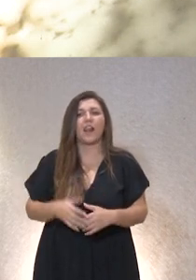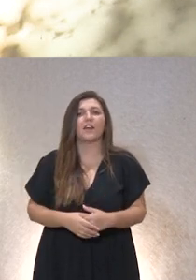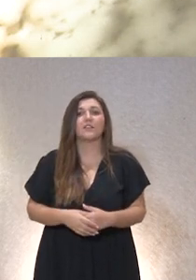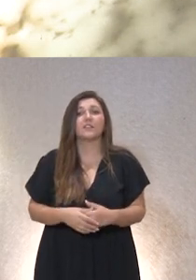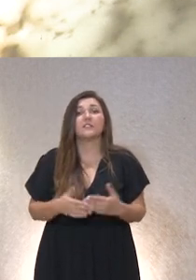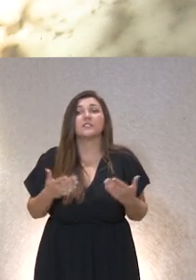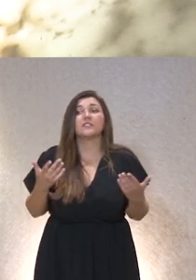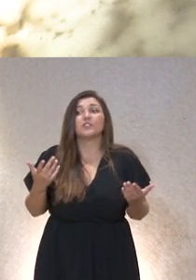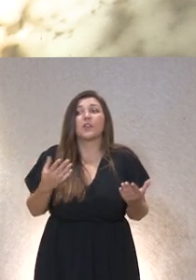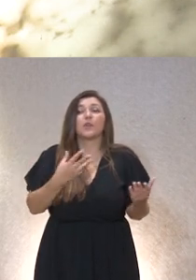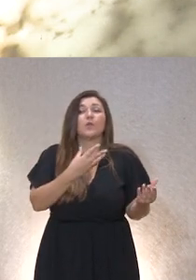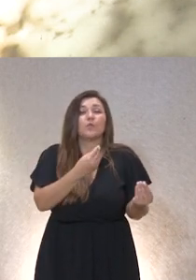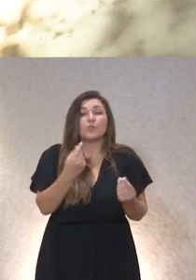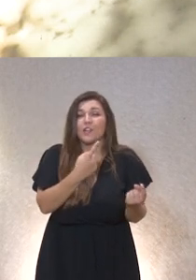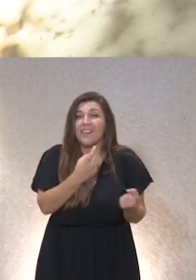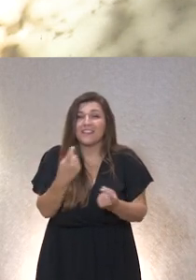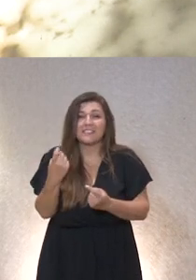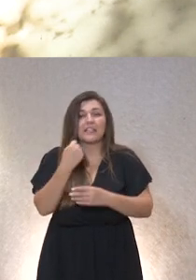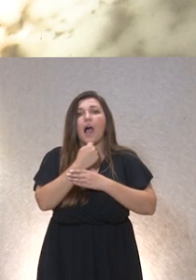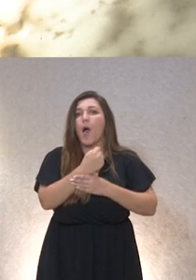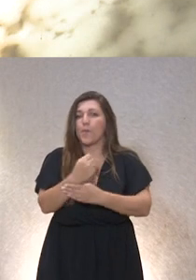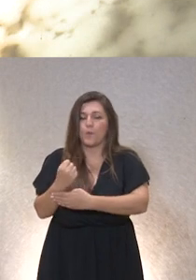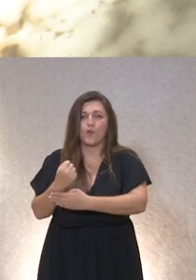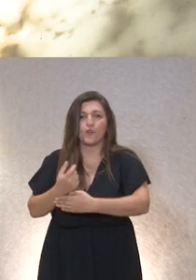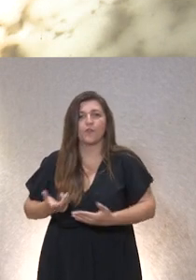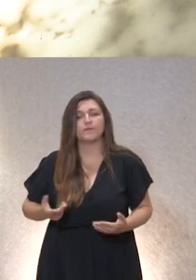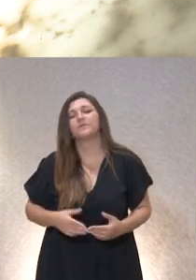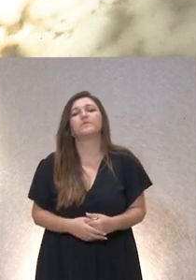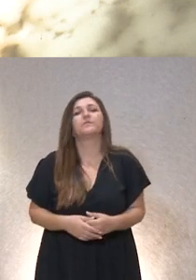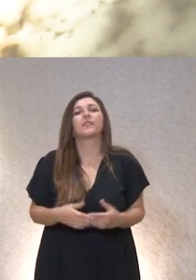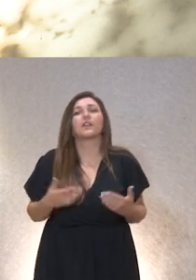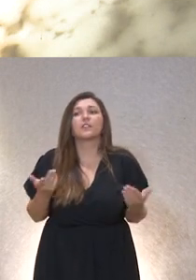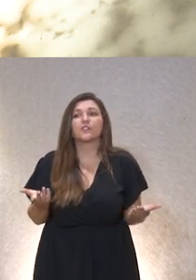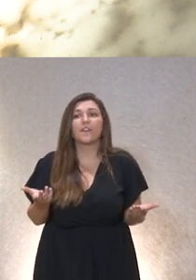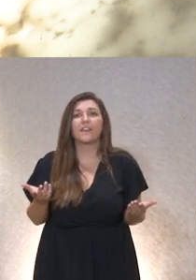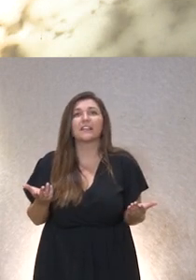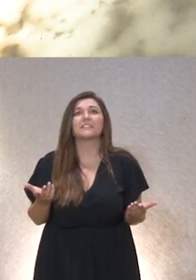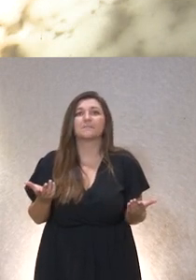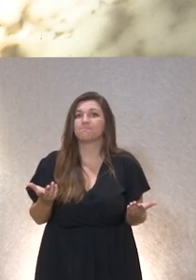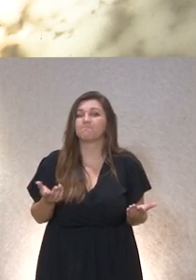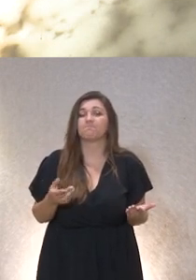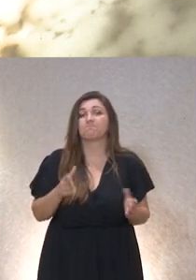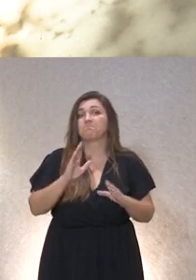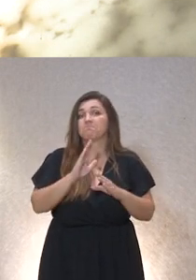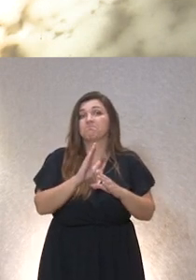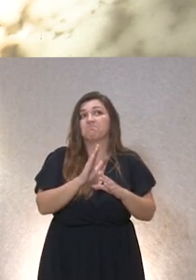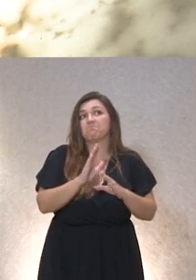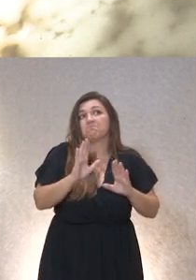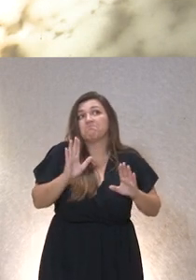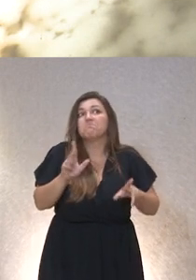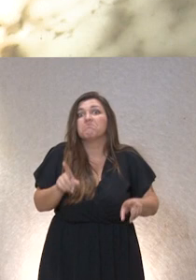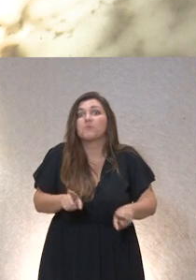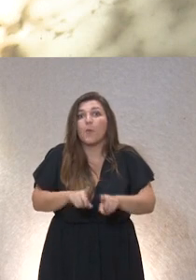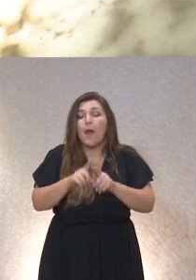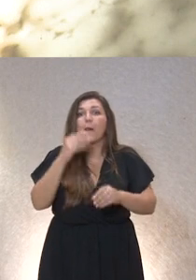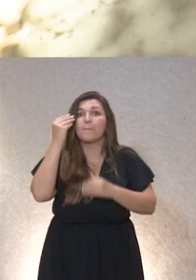con mucha necesidad de apoyos conductuales entonces bueno a pesar de eso pensamos que podía